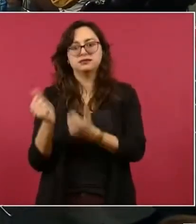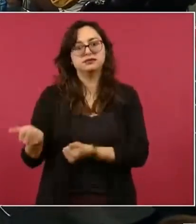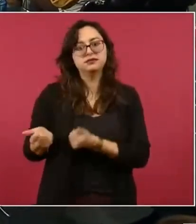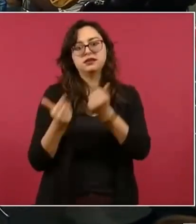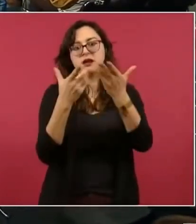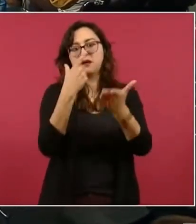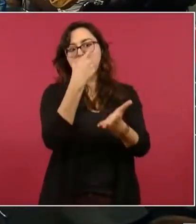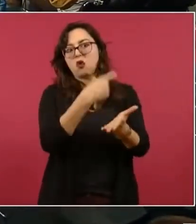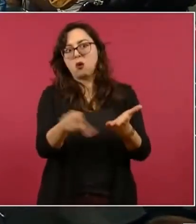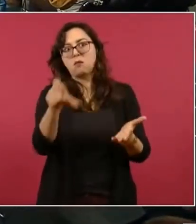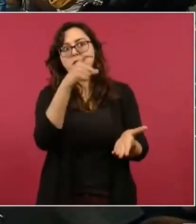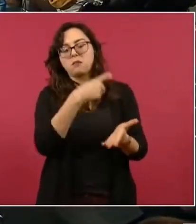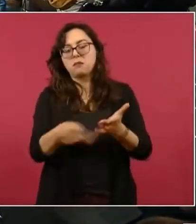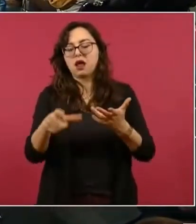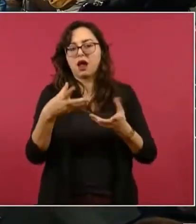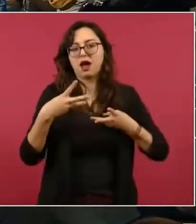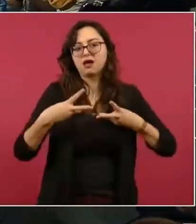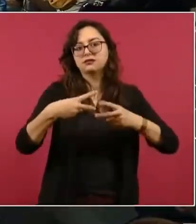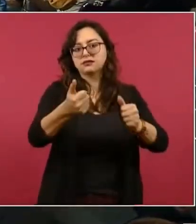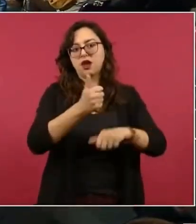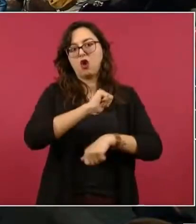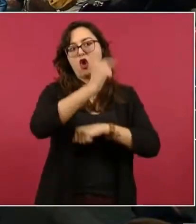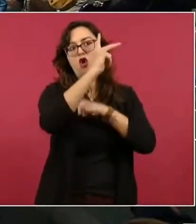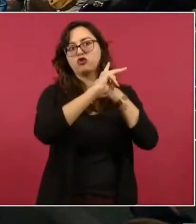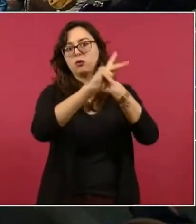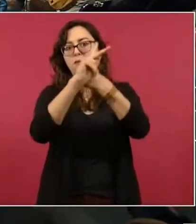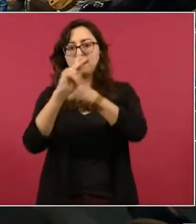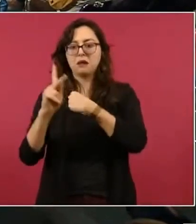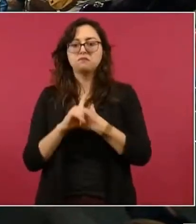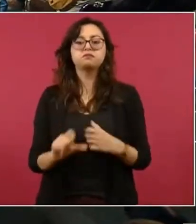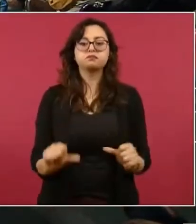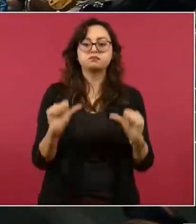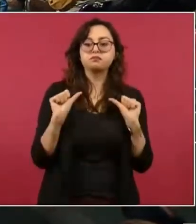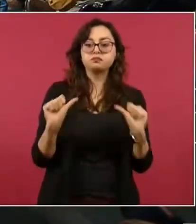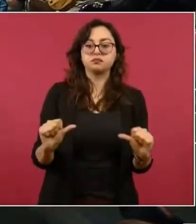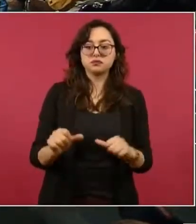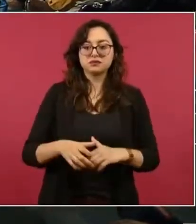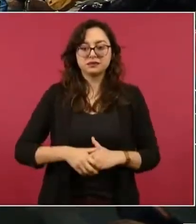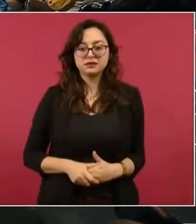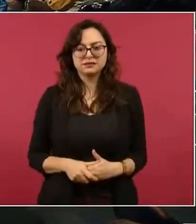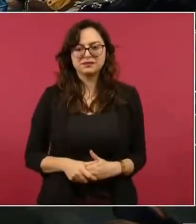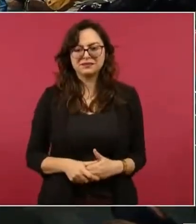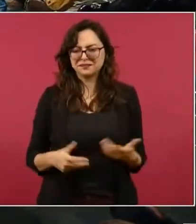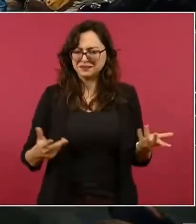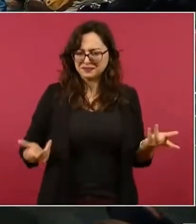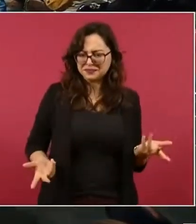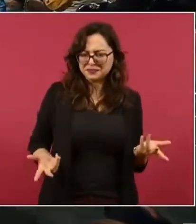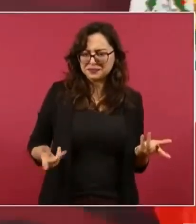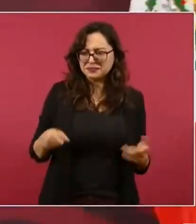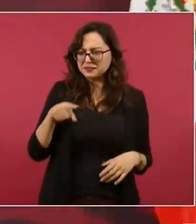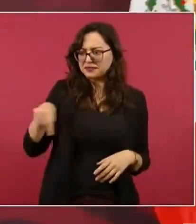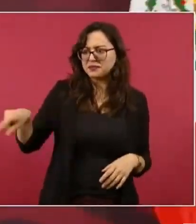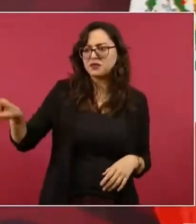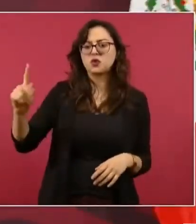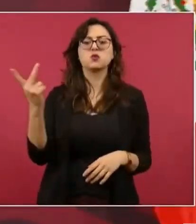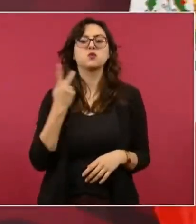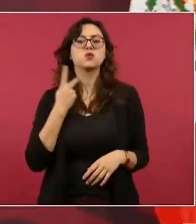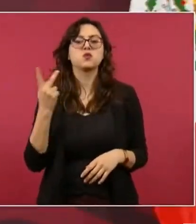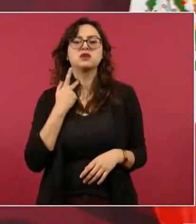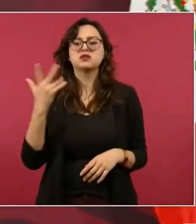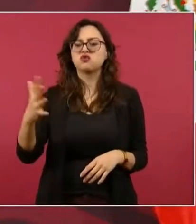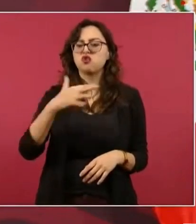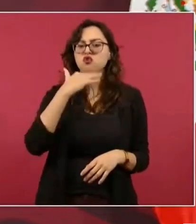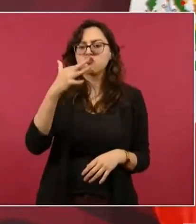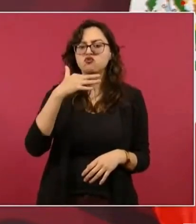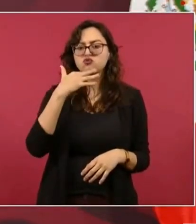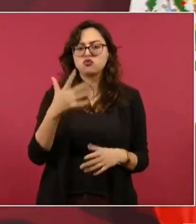¿Ustedes creen que siempre están usando sus departamentos en Miami o en Nueva York?